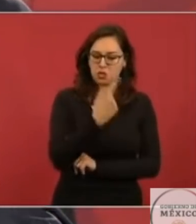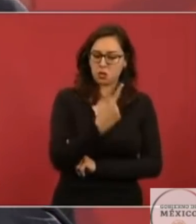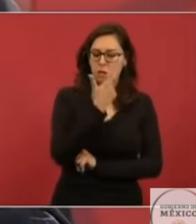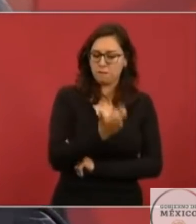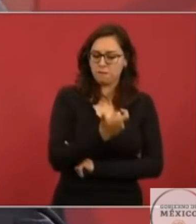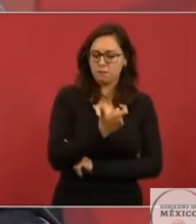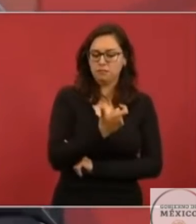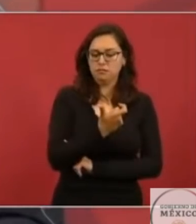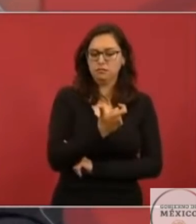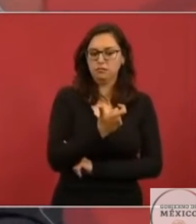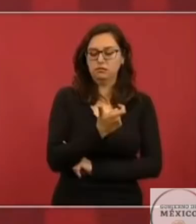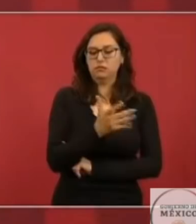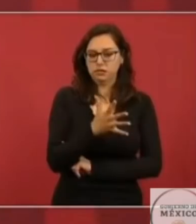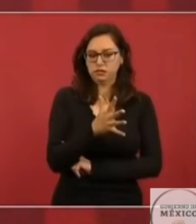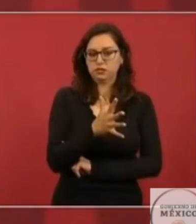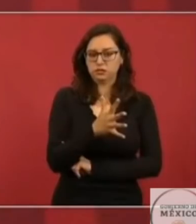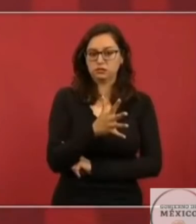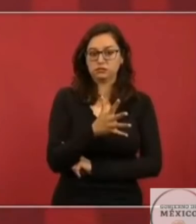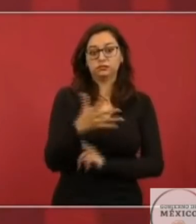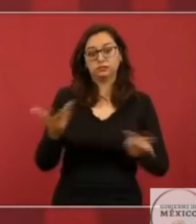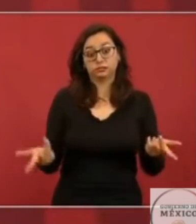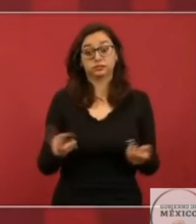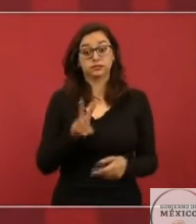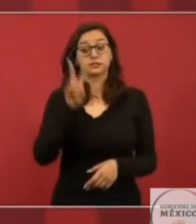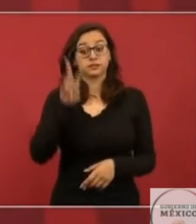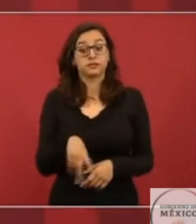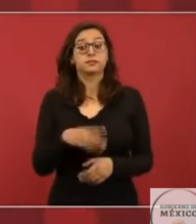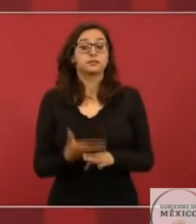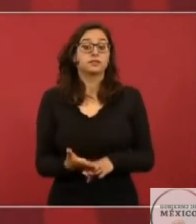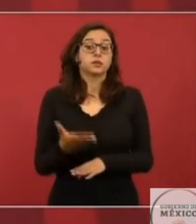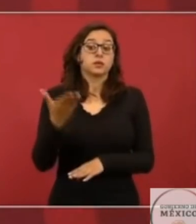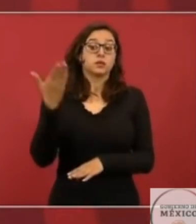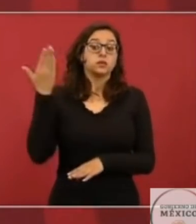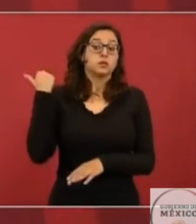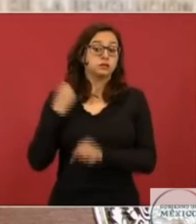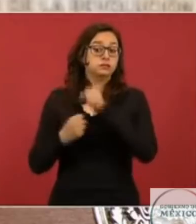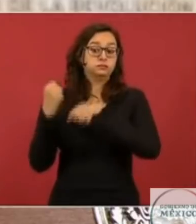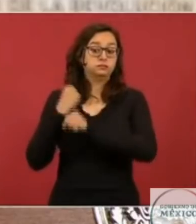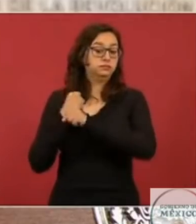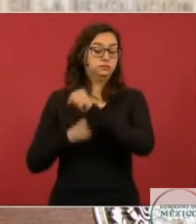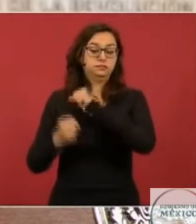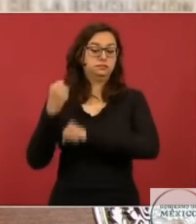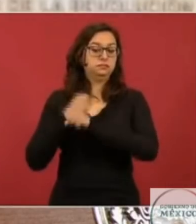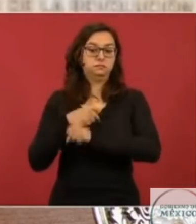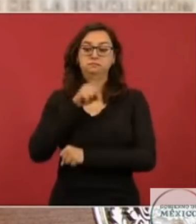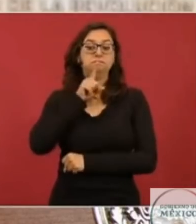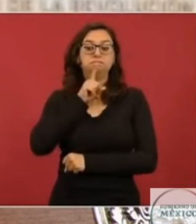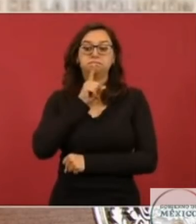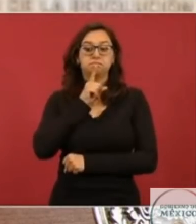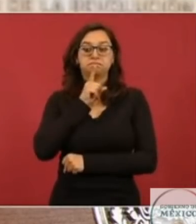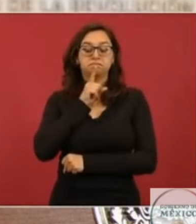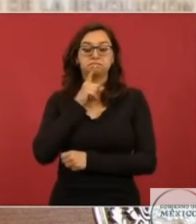Lo que no sucedía desde hacía mucho tiempo, ahora es más barata la